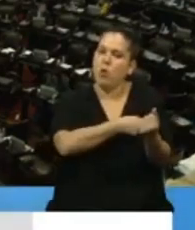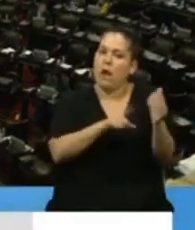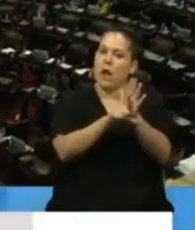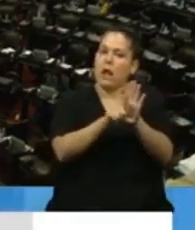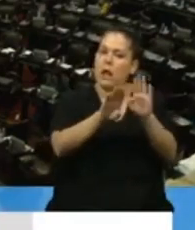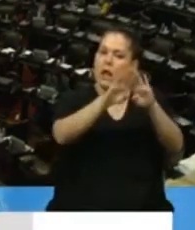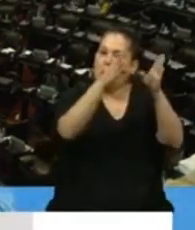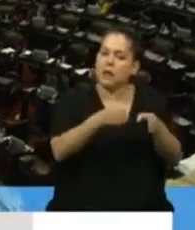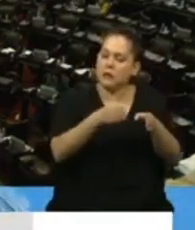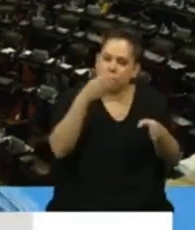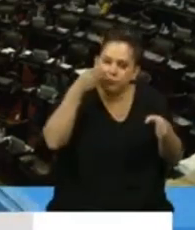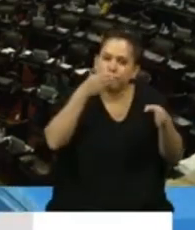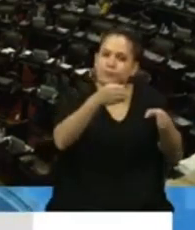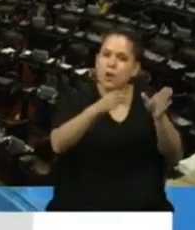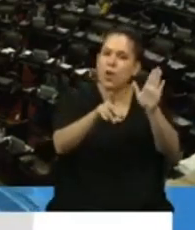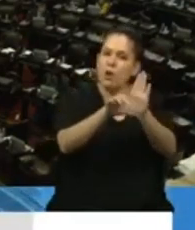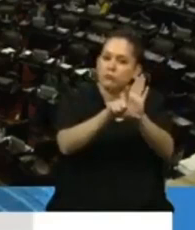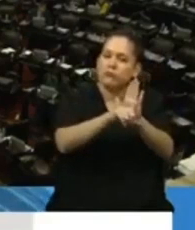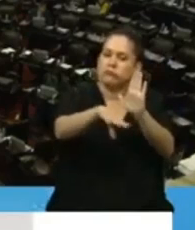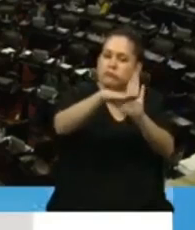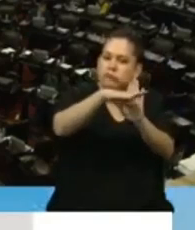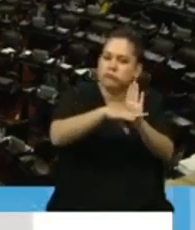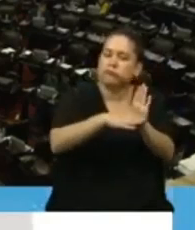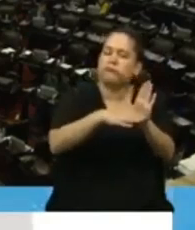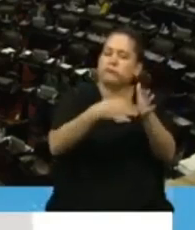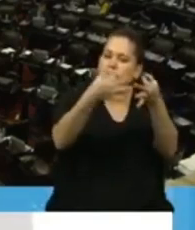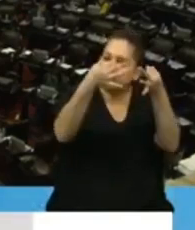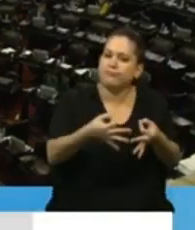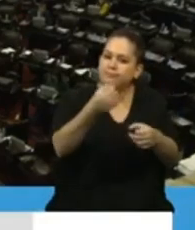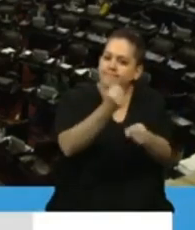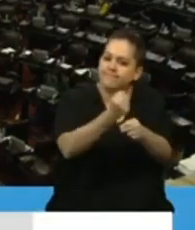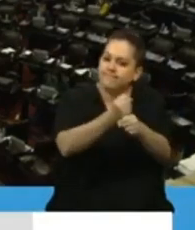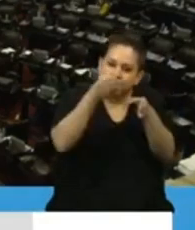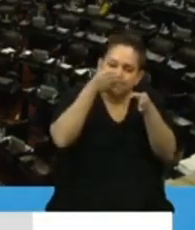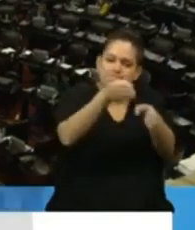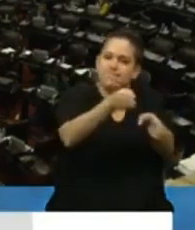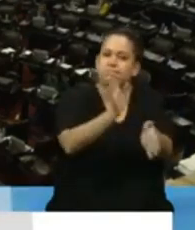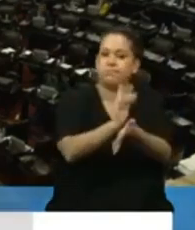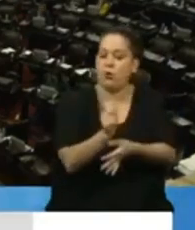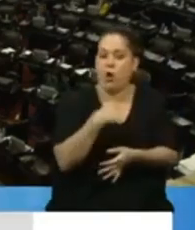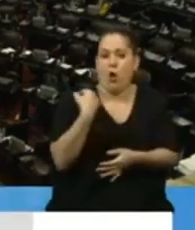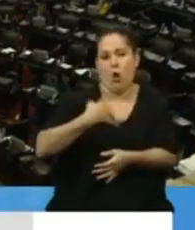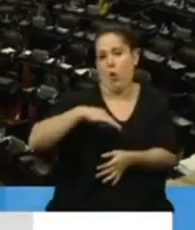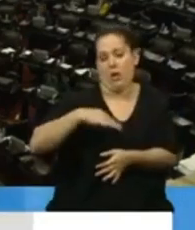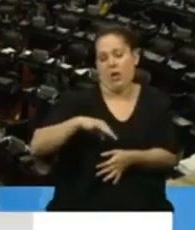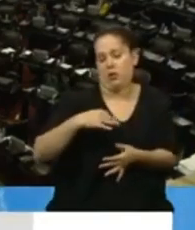trabajar en normas específicas que también ahonden en nuestro deber hacia con la Nación.